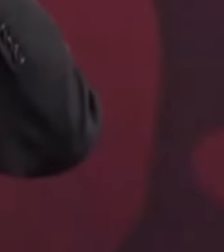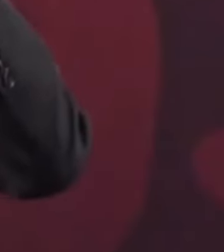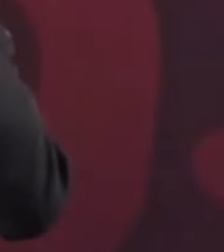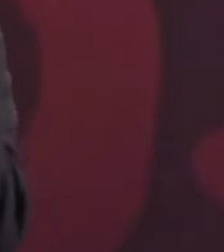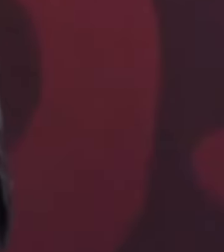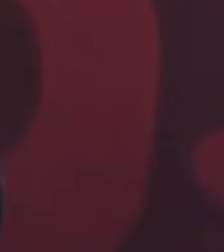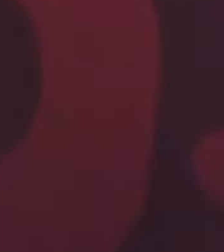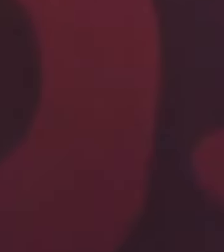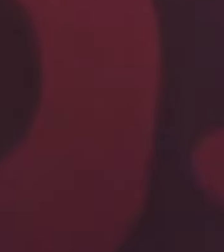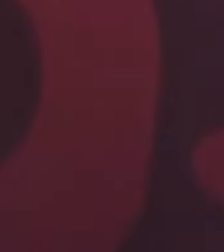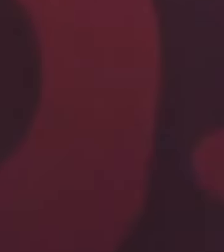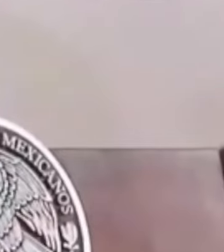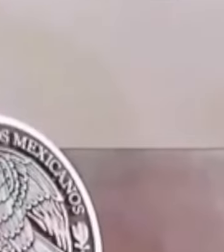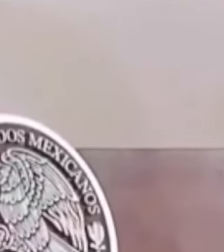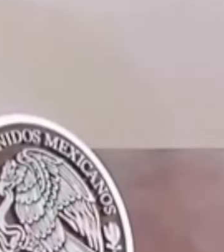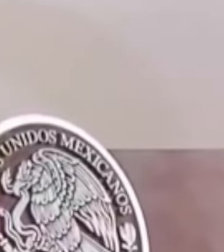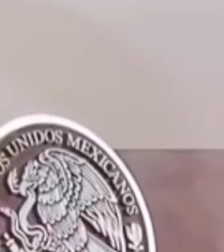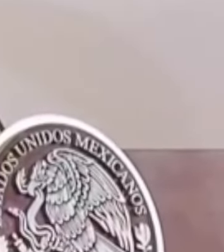acotar